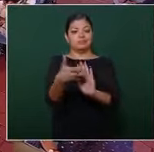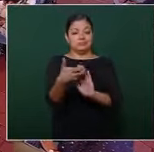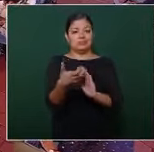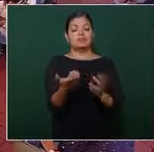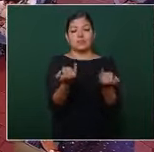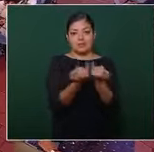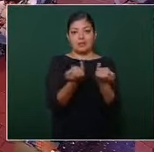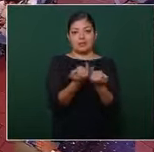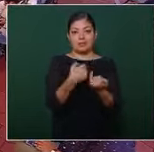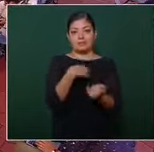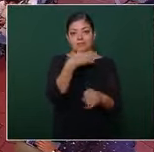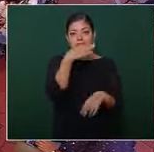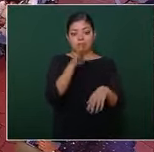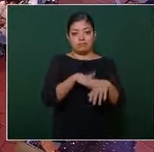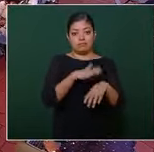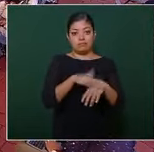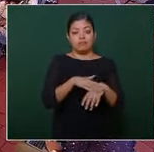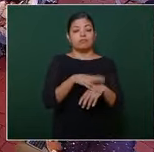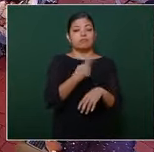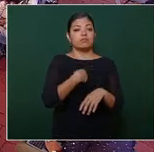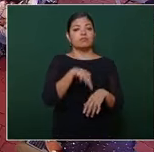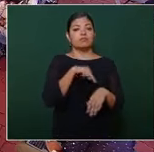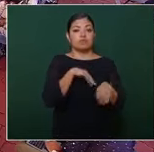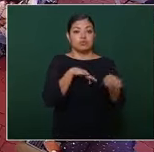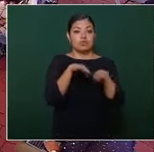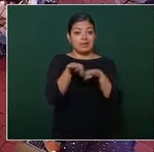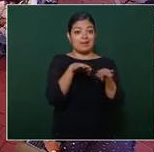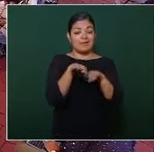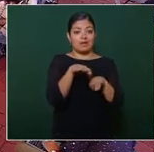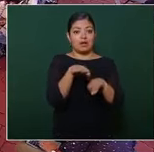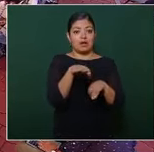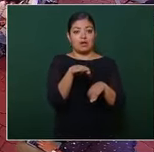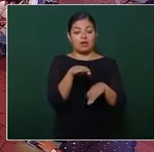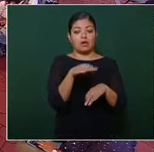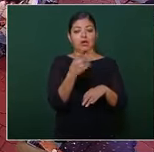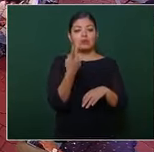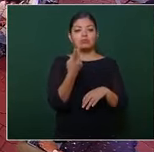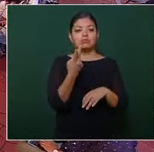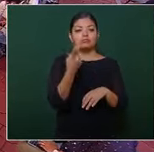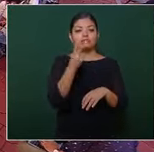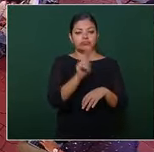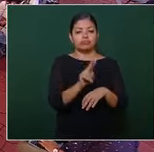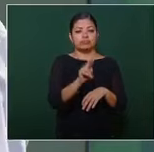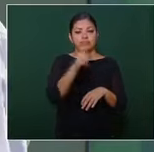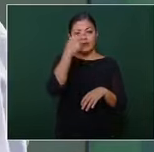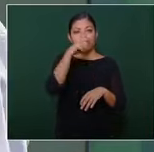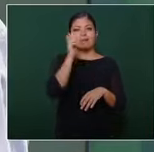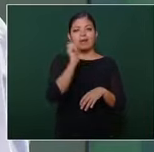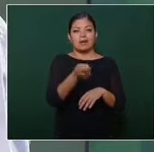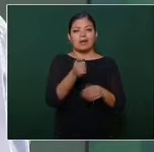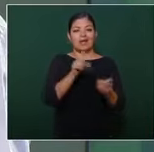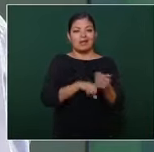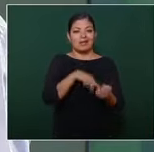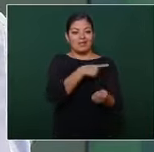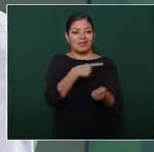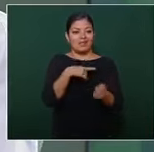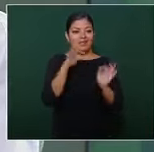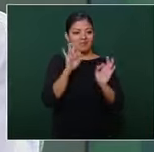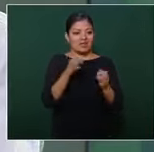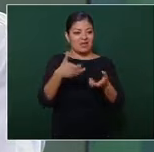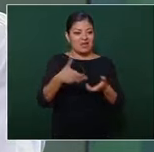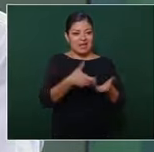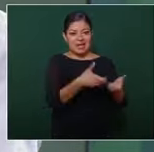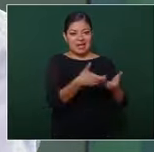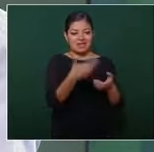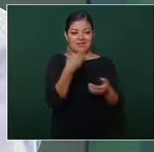informarles que estamos trabajando en Vallarta para el ordenamiento urbano porque